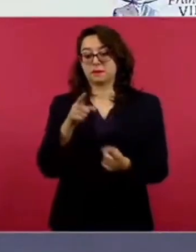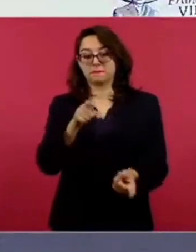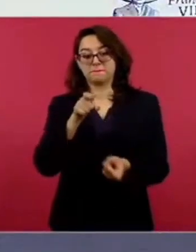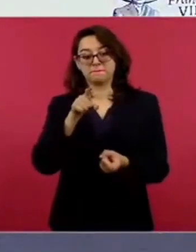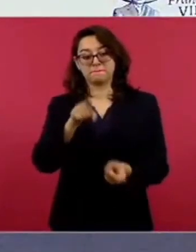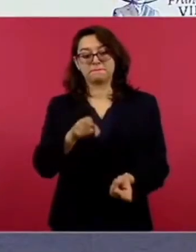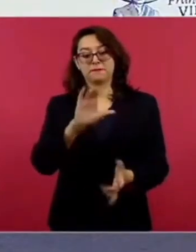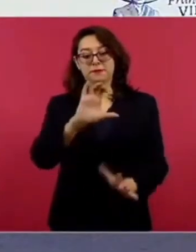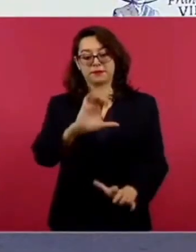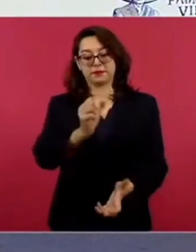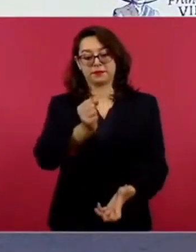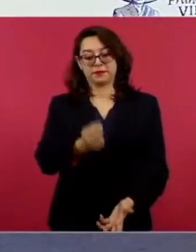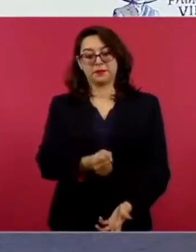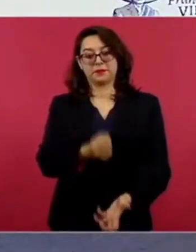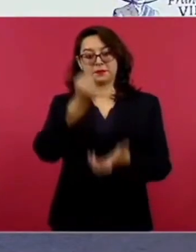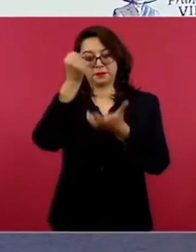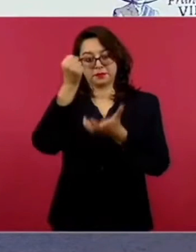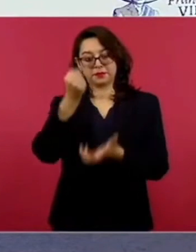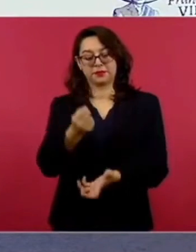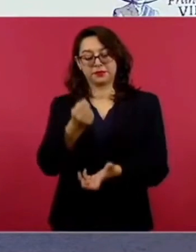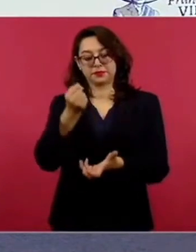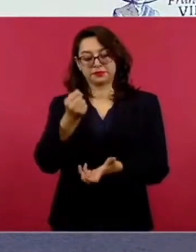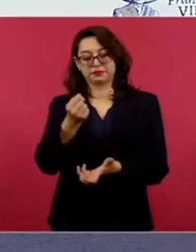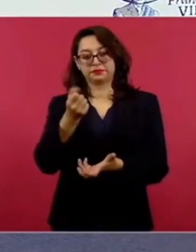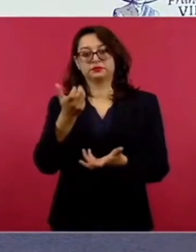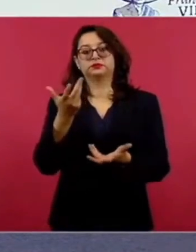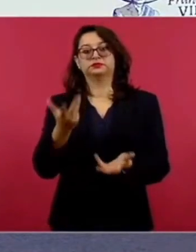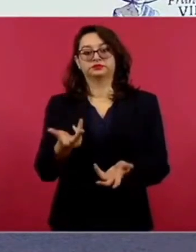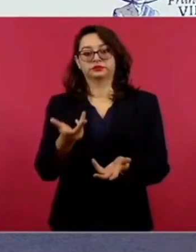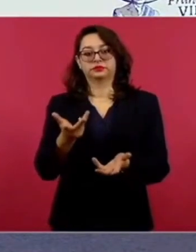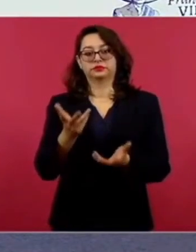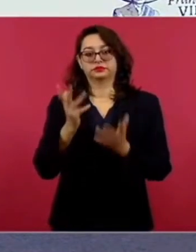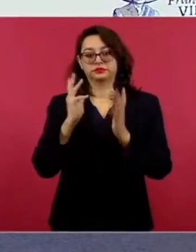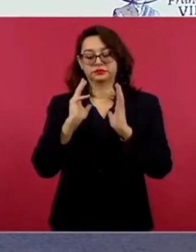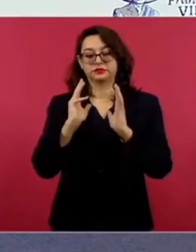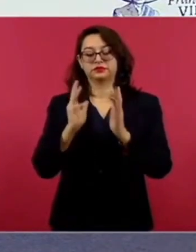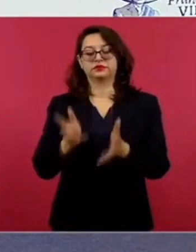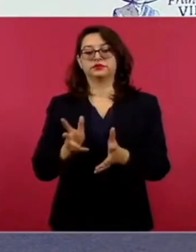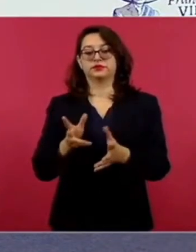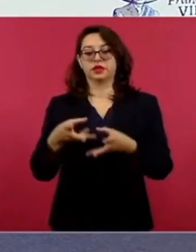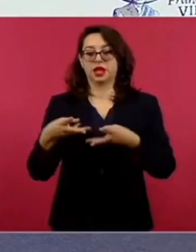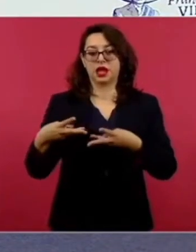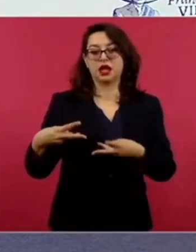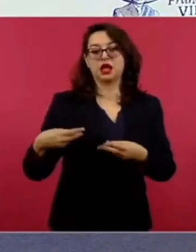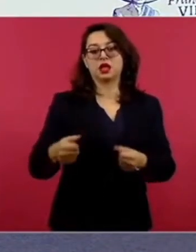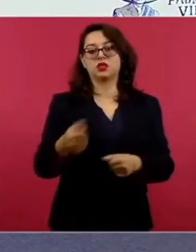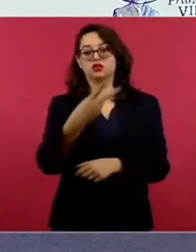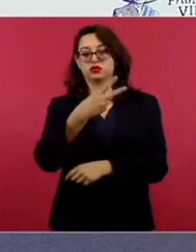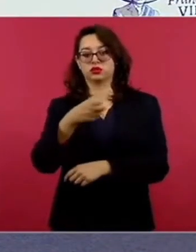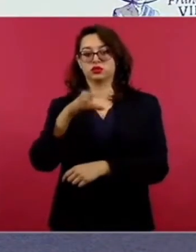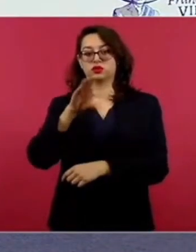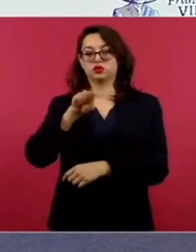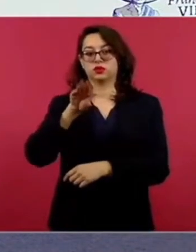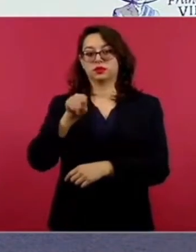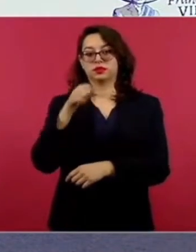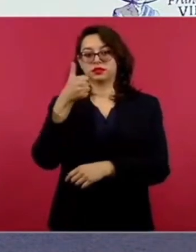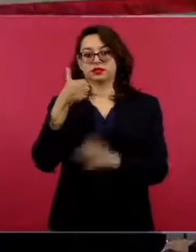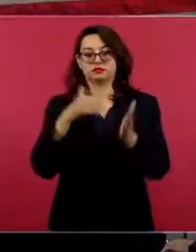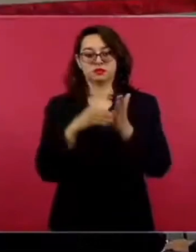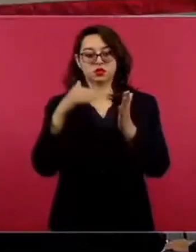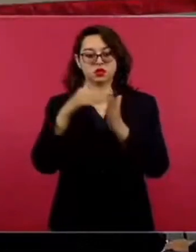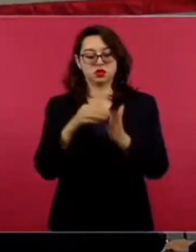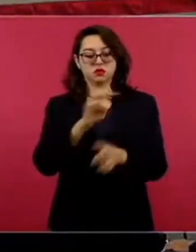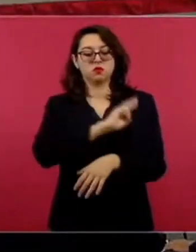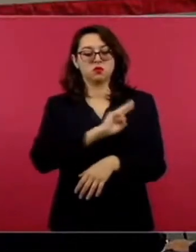regularización y ha tenido ya un ejercicio de 296 millones en los